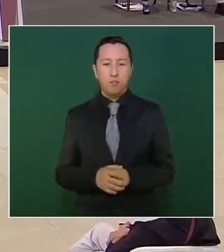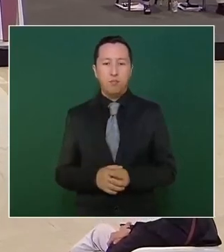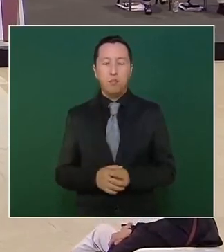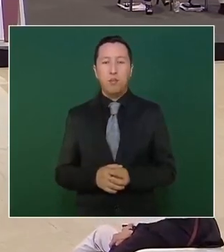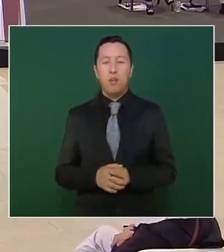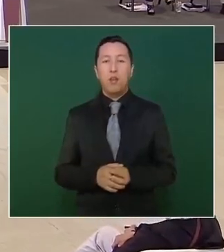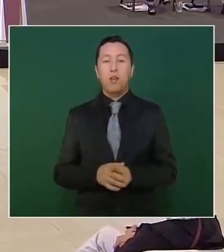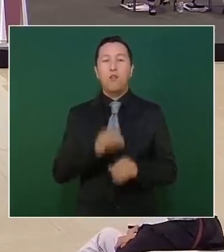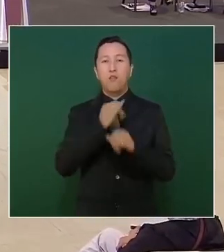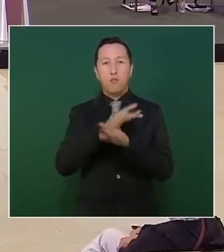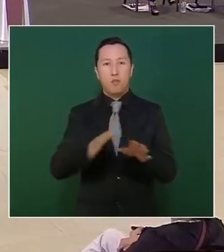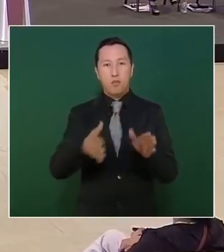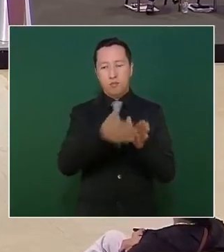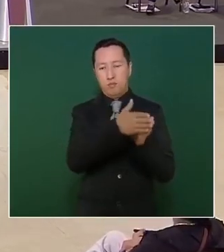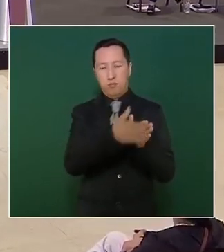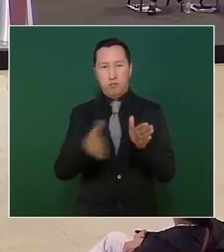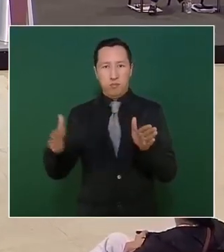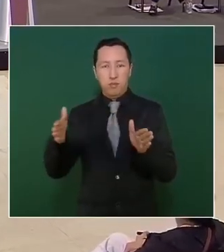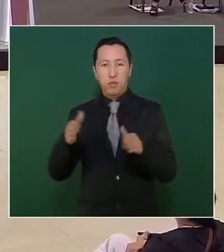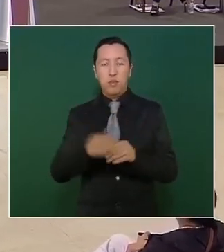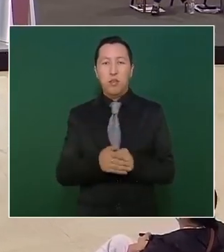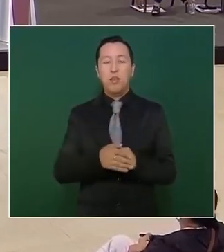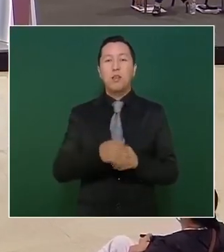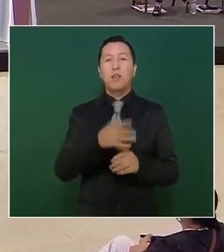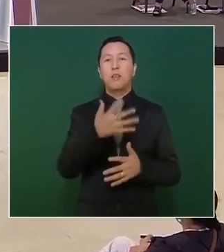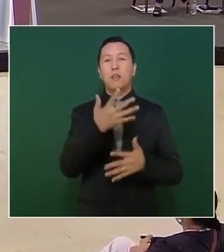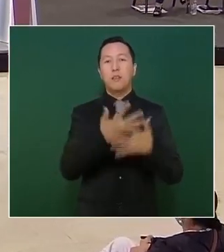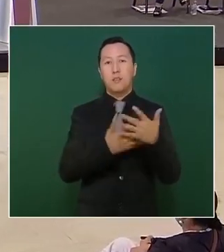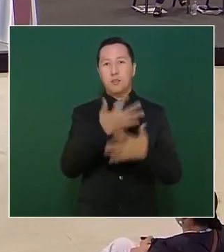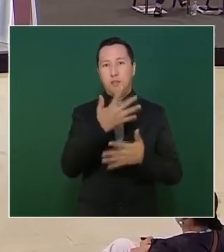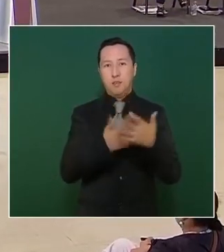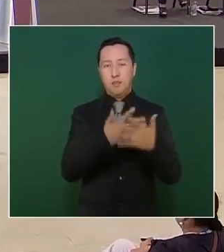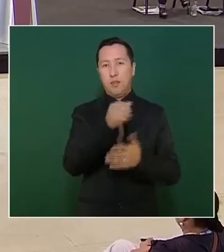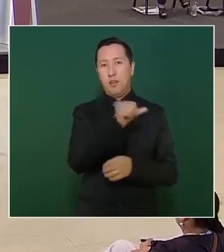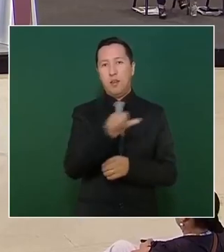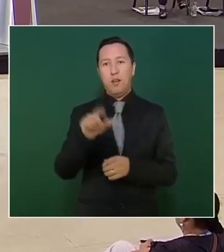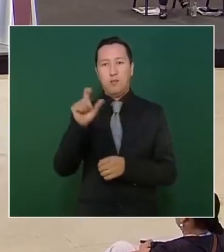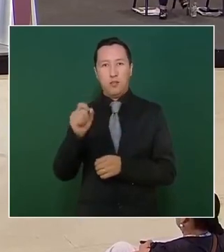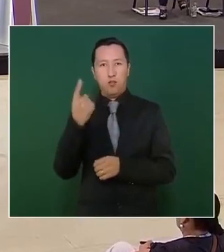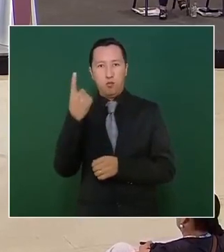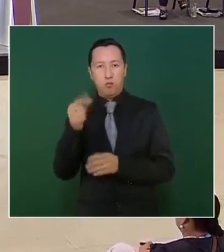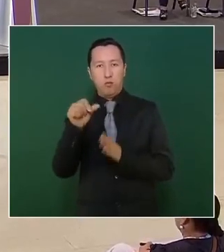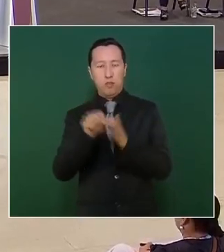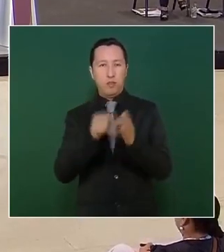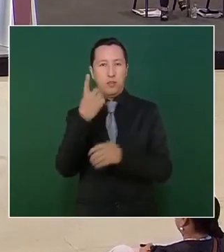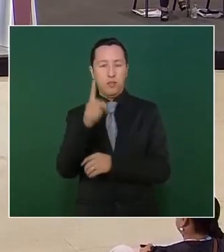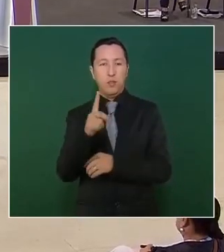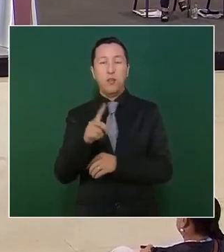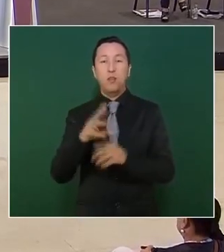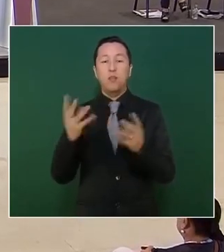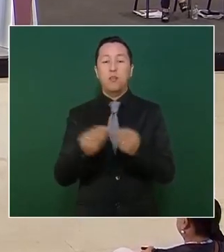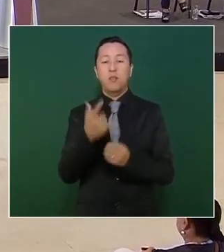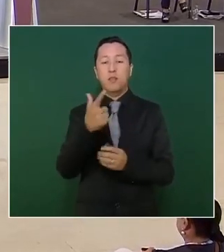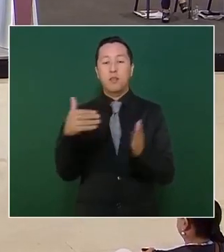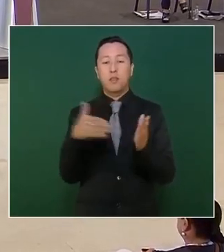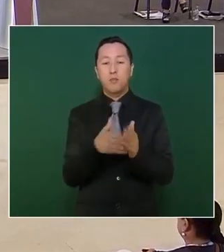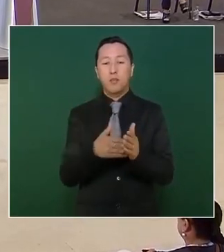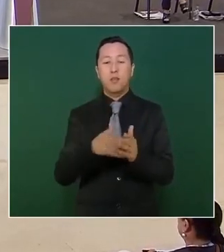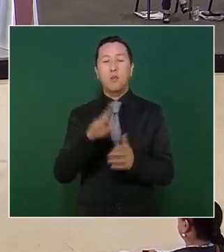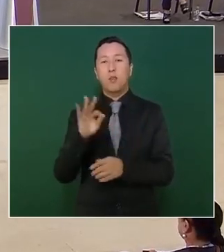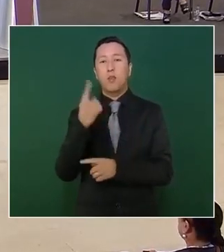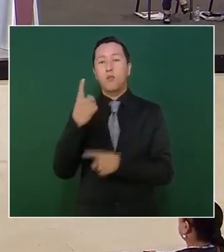se informa, comprendido del 15 al 21 de diciembre, hay un total de siete mil 141